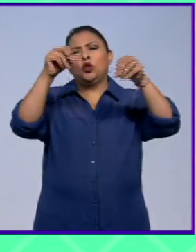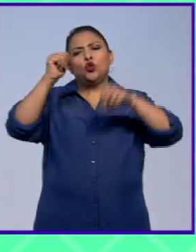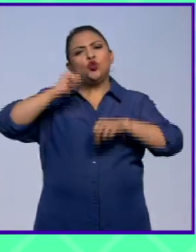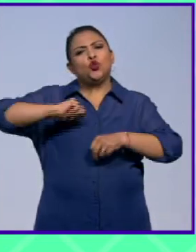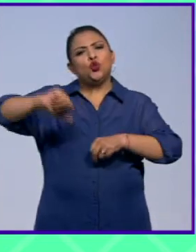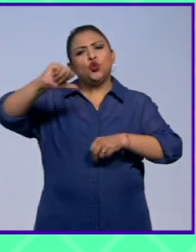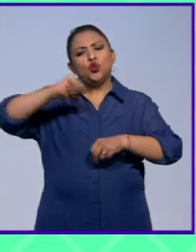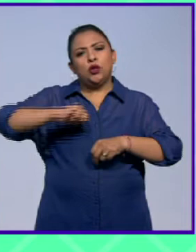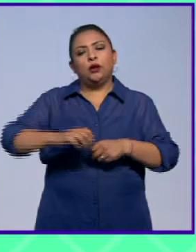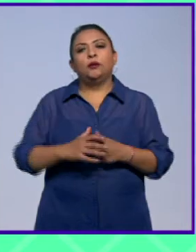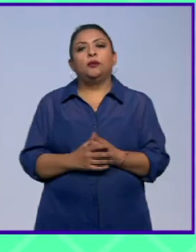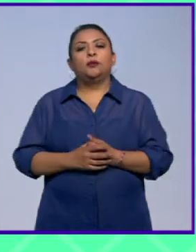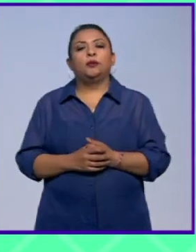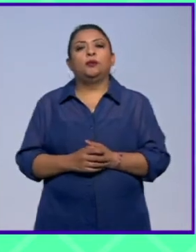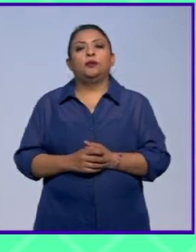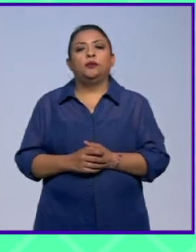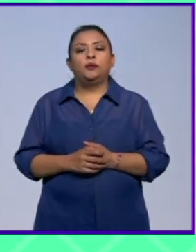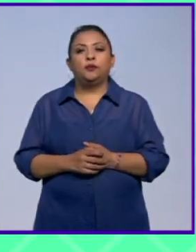longevos que hay